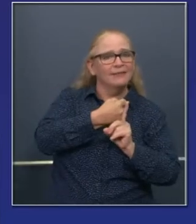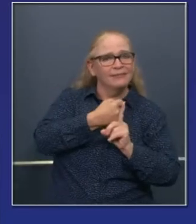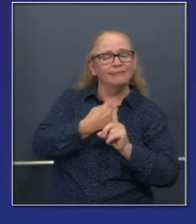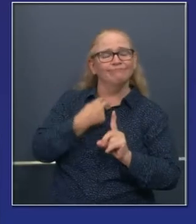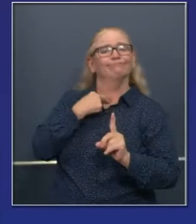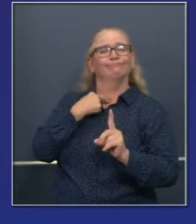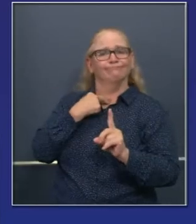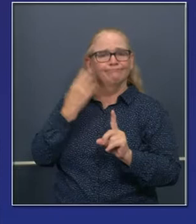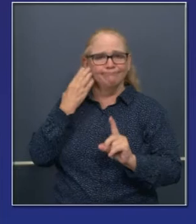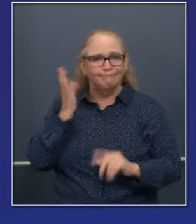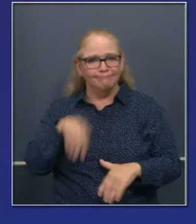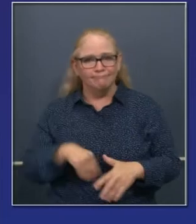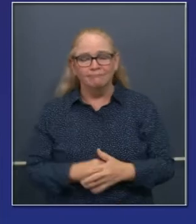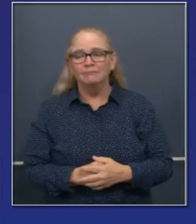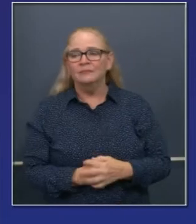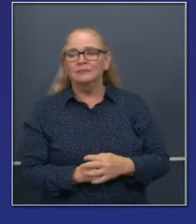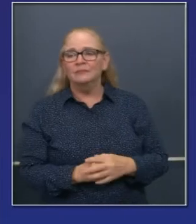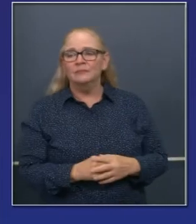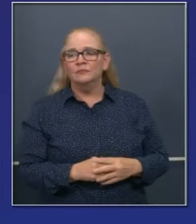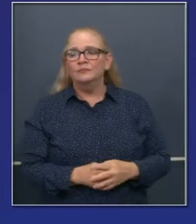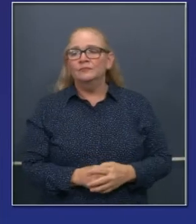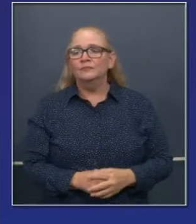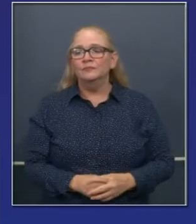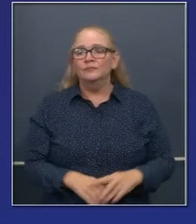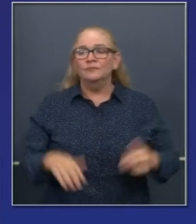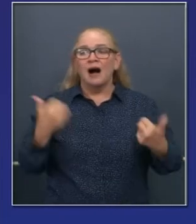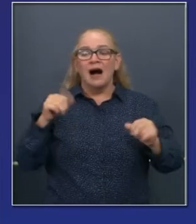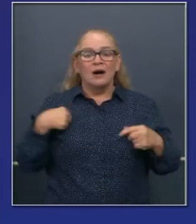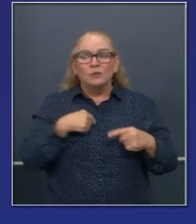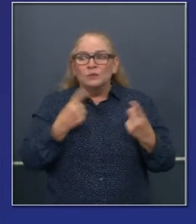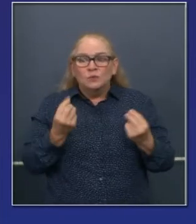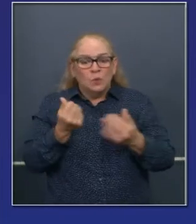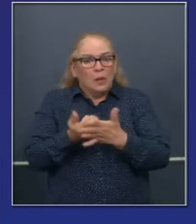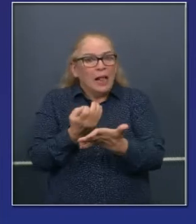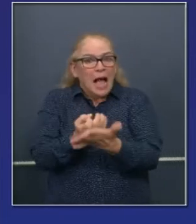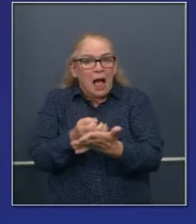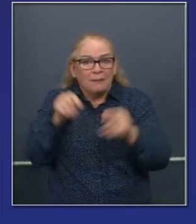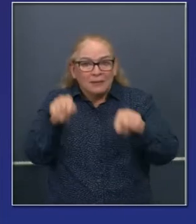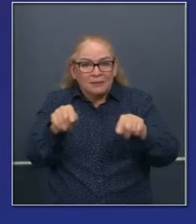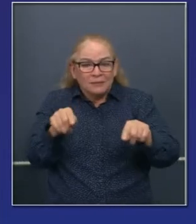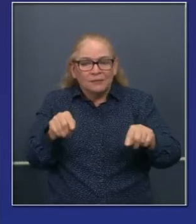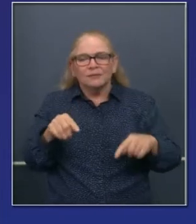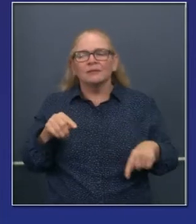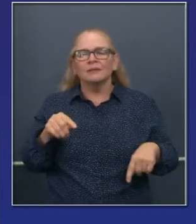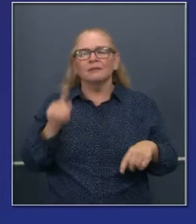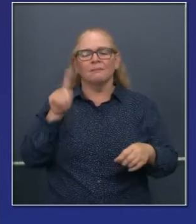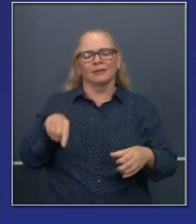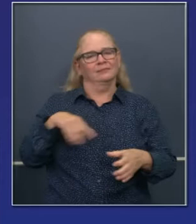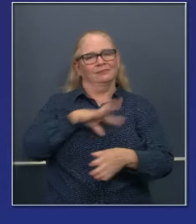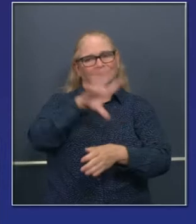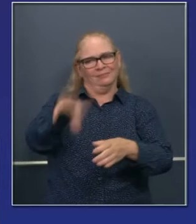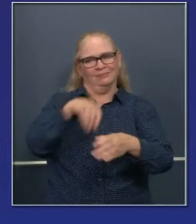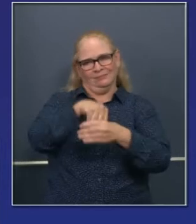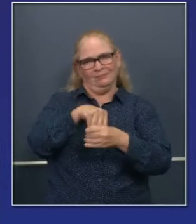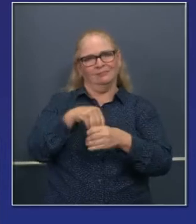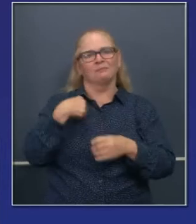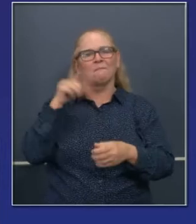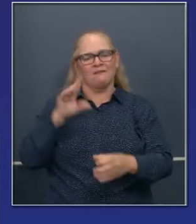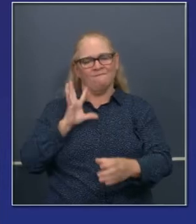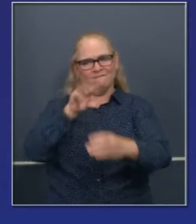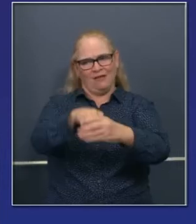reconocemos que cualquier cosa que hagamos en cuanto al paradigma económico debería ser inclusivo. Nosotros deberíamos